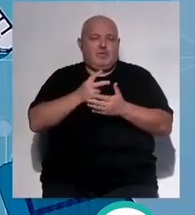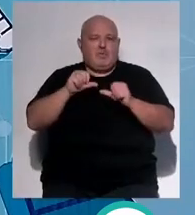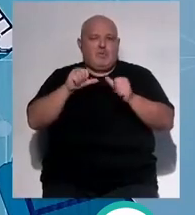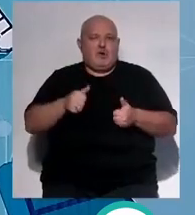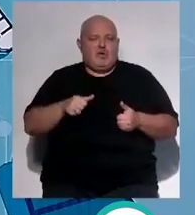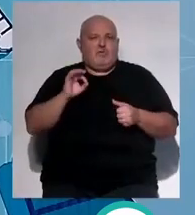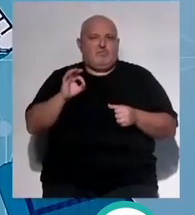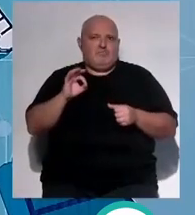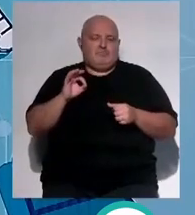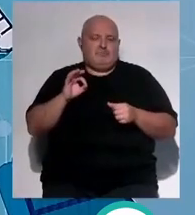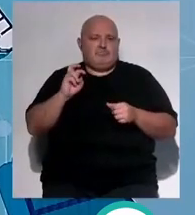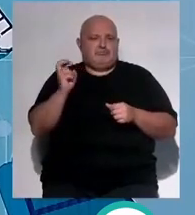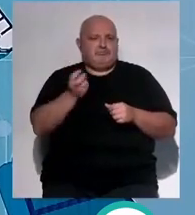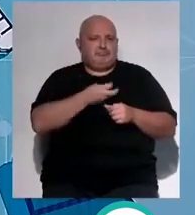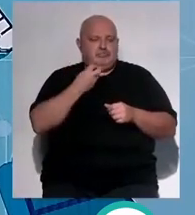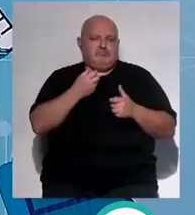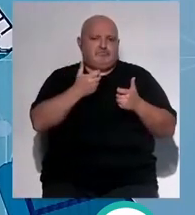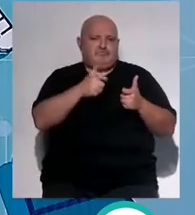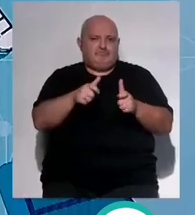modelo multidisciplinar donde dividíamos